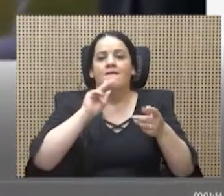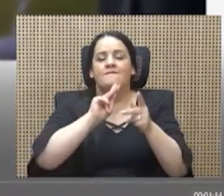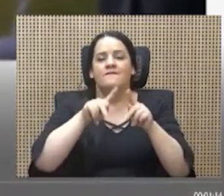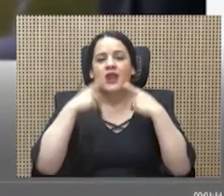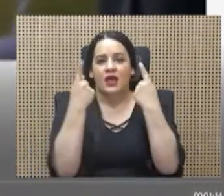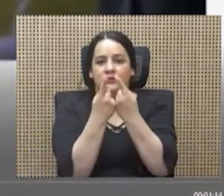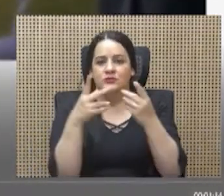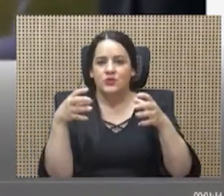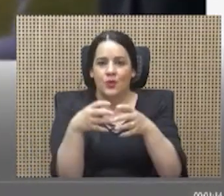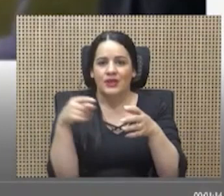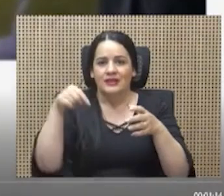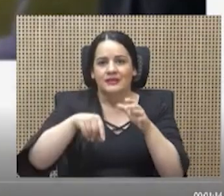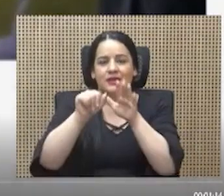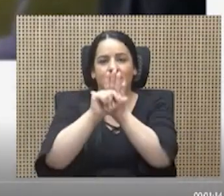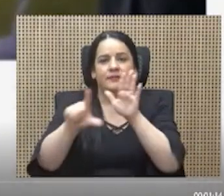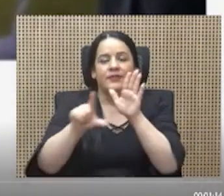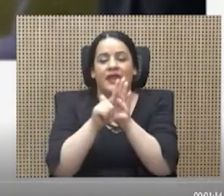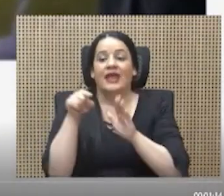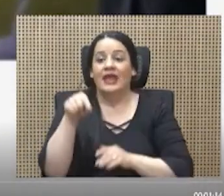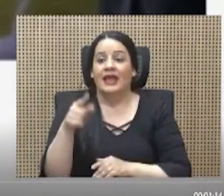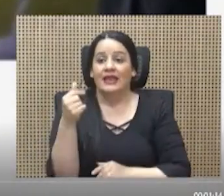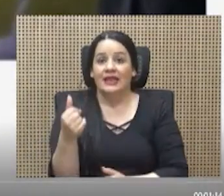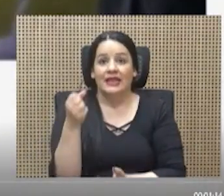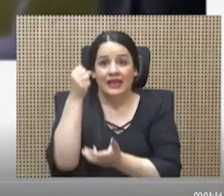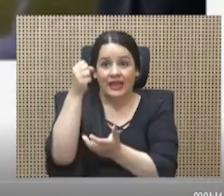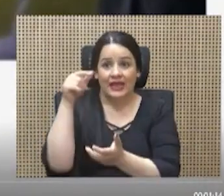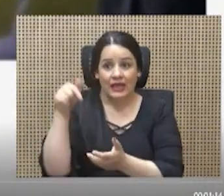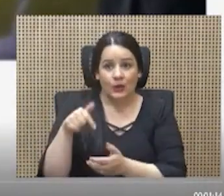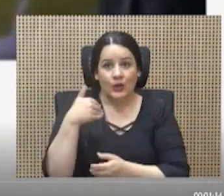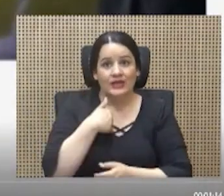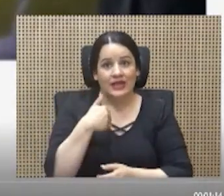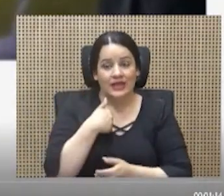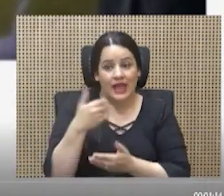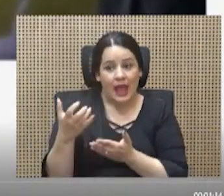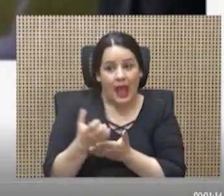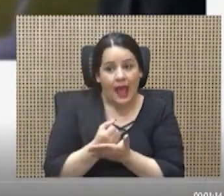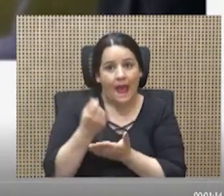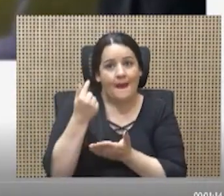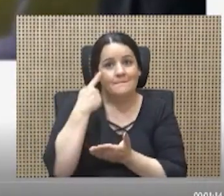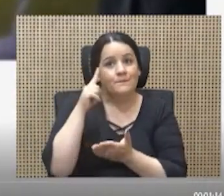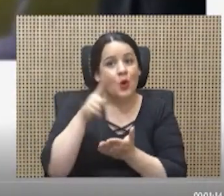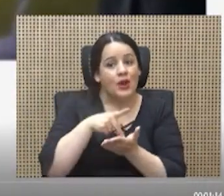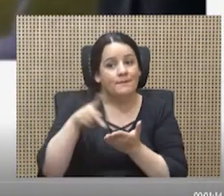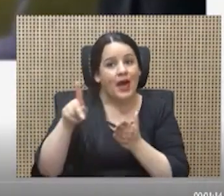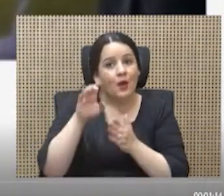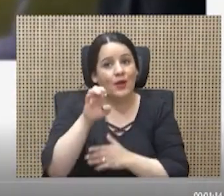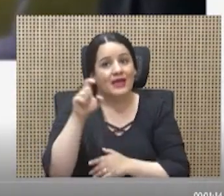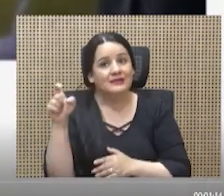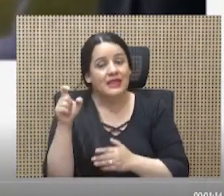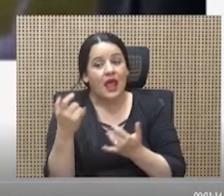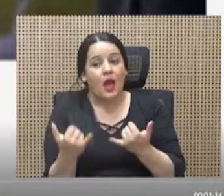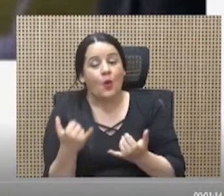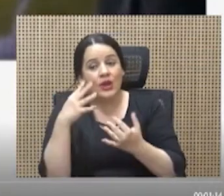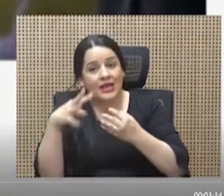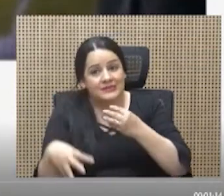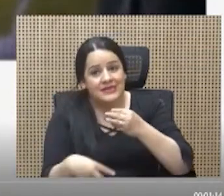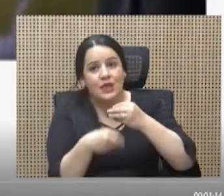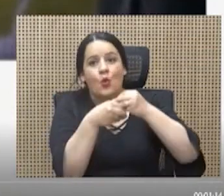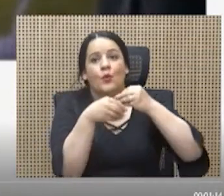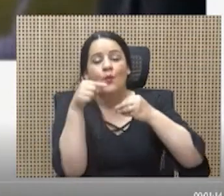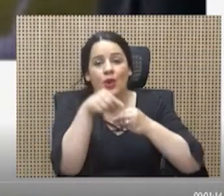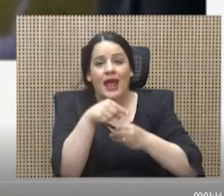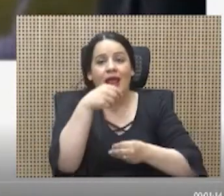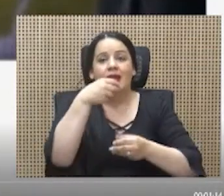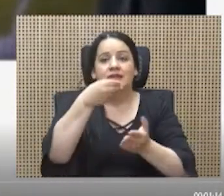Asamblea Legislativa, ese dinero que se ganaban por las extras, ahora se van a incorporar al salario y se garantiza,